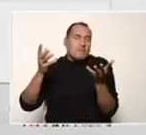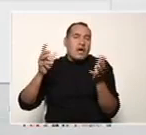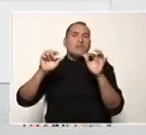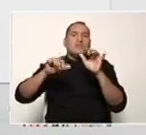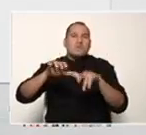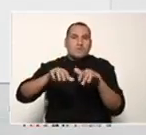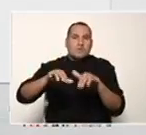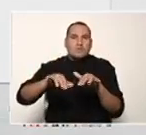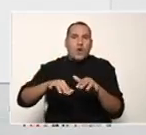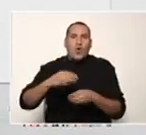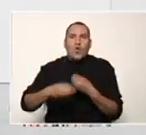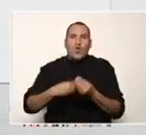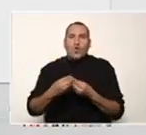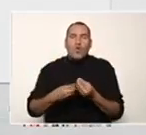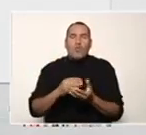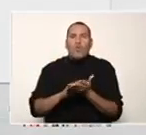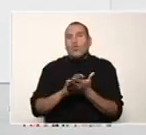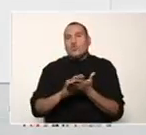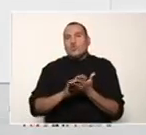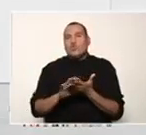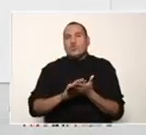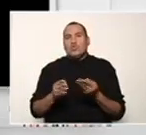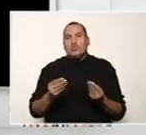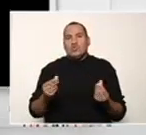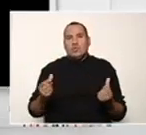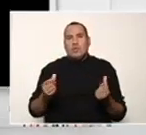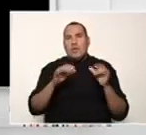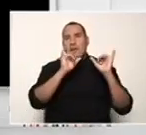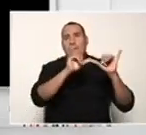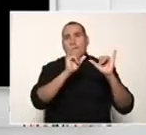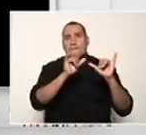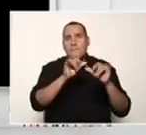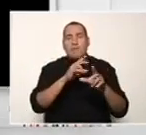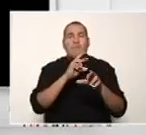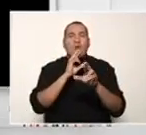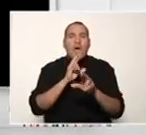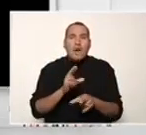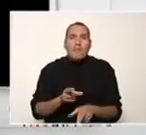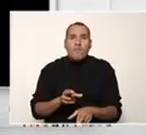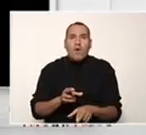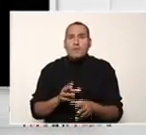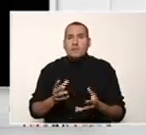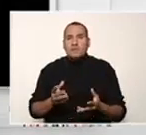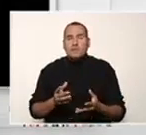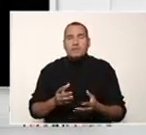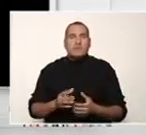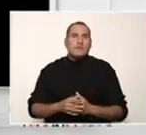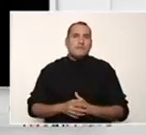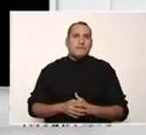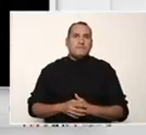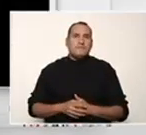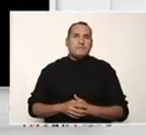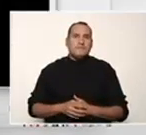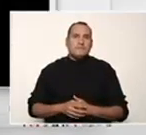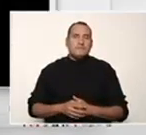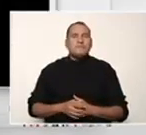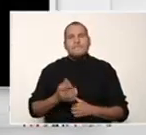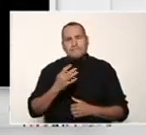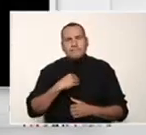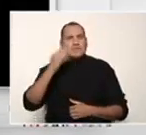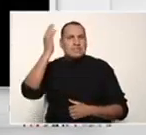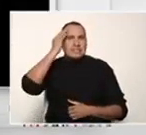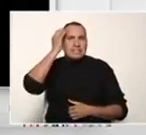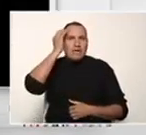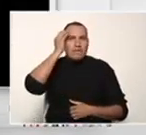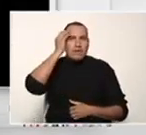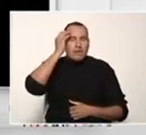forma de resolver este producto notable de manera muy sencilla claro está con un detalle que lo corregiremos al final nos daremos cuenta